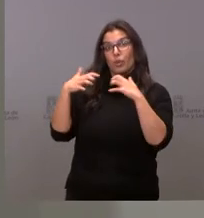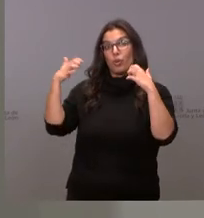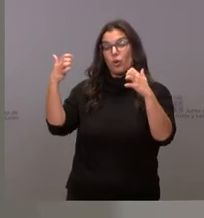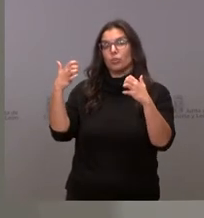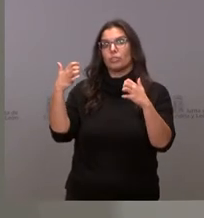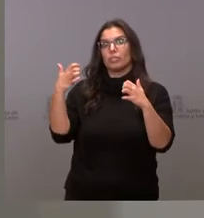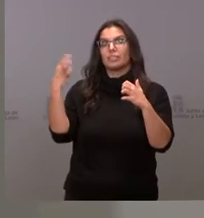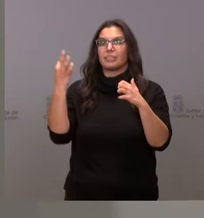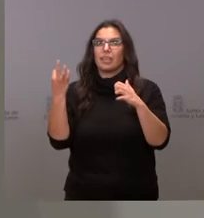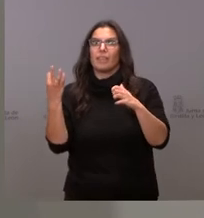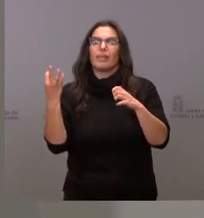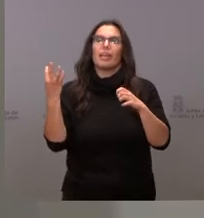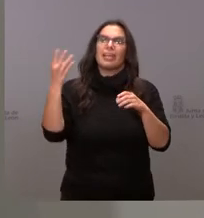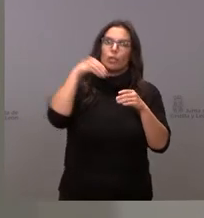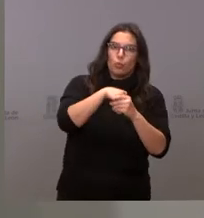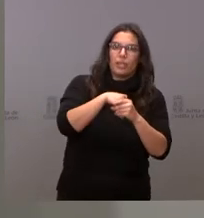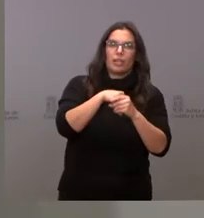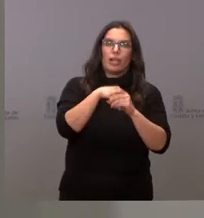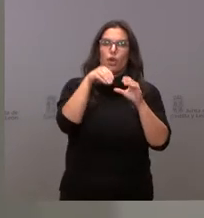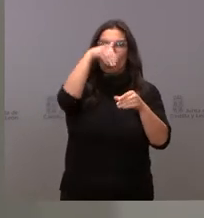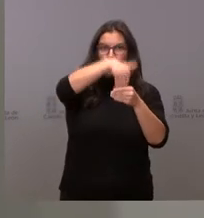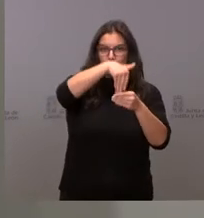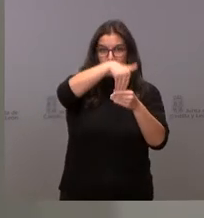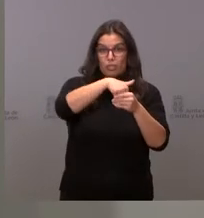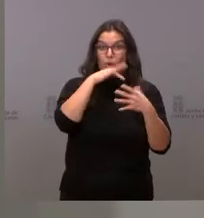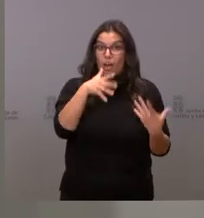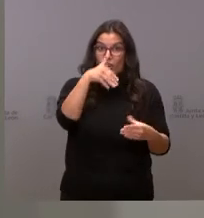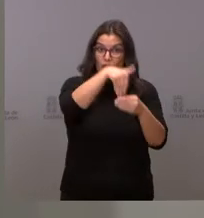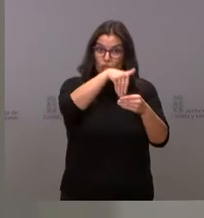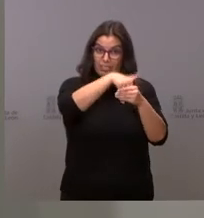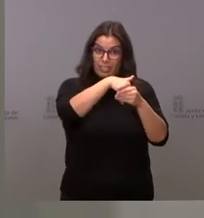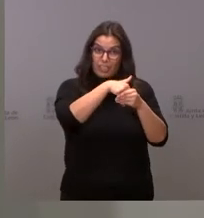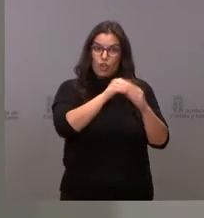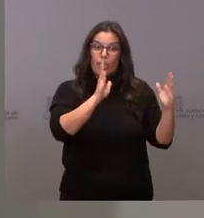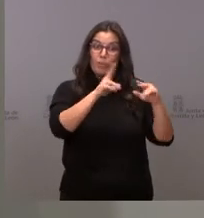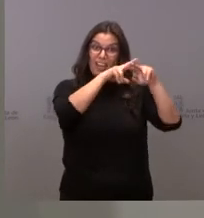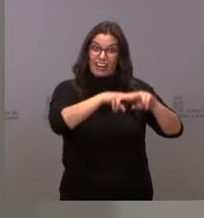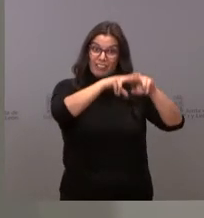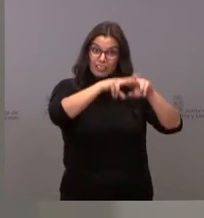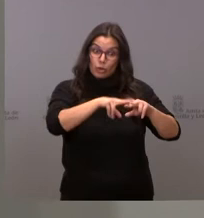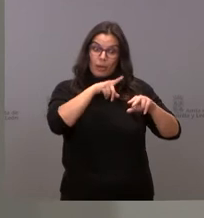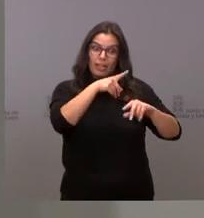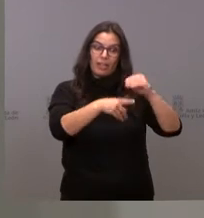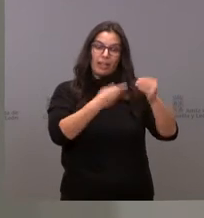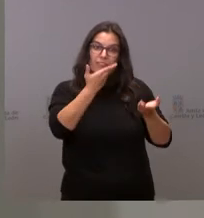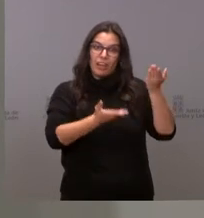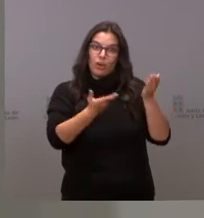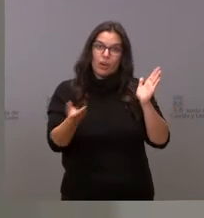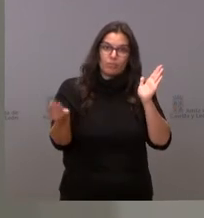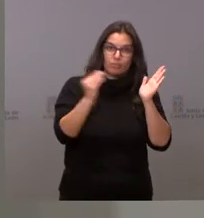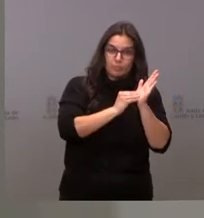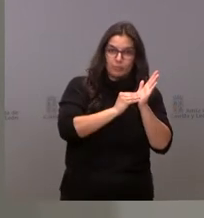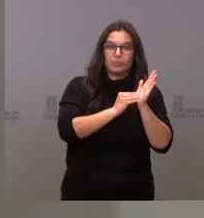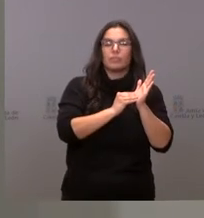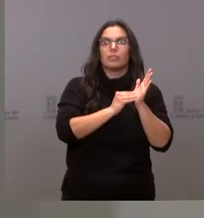integre en el currículum sabe que el currículum en este momento está en revisión por tanto será en ese proceso en el que habrá que valorar la posibilidad de